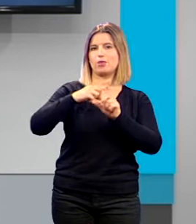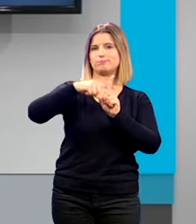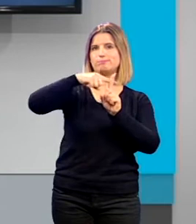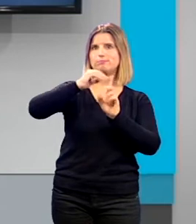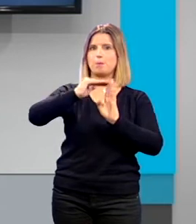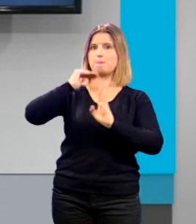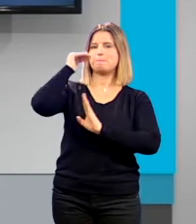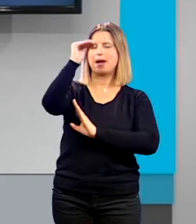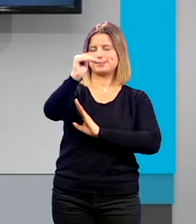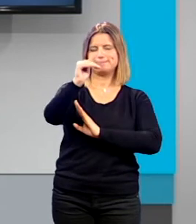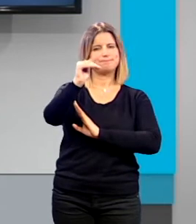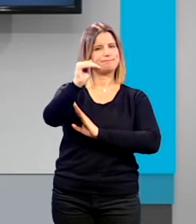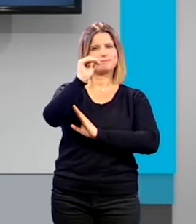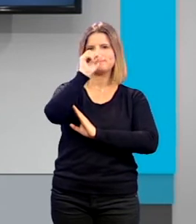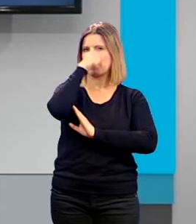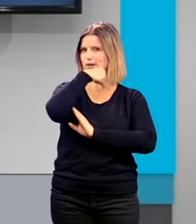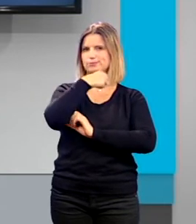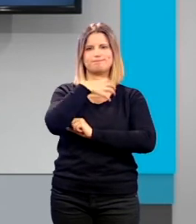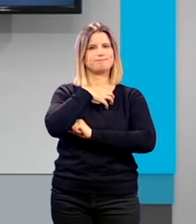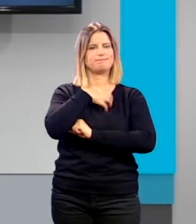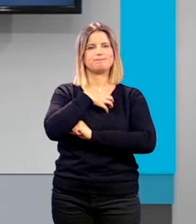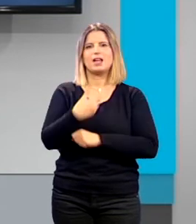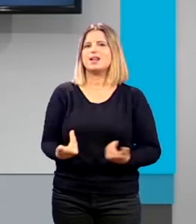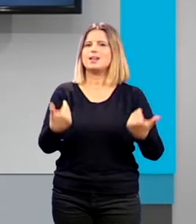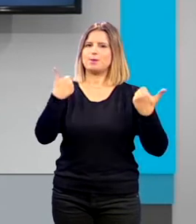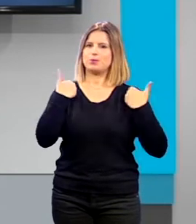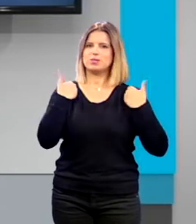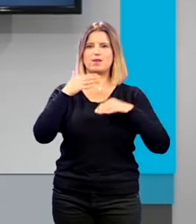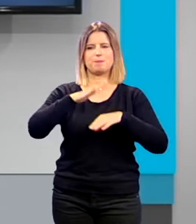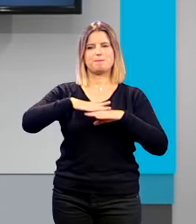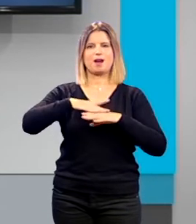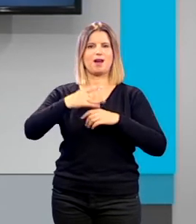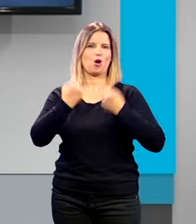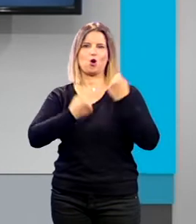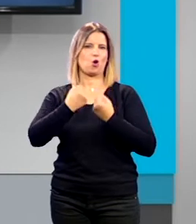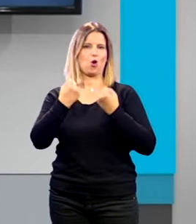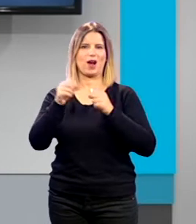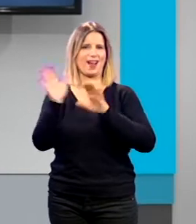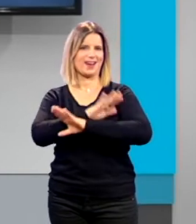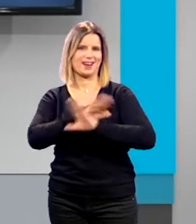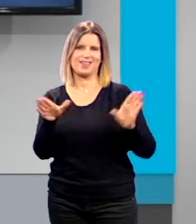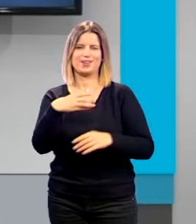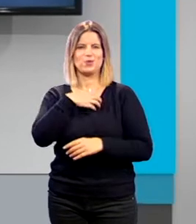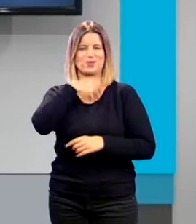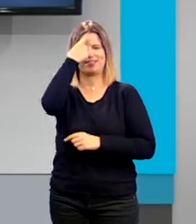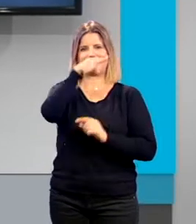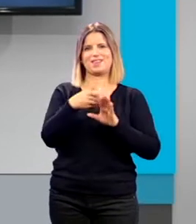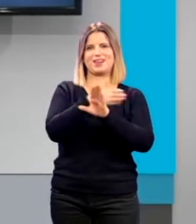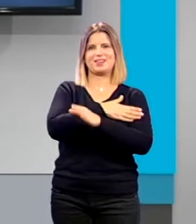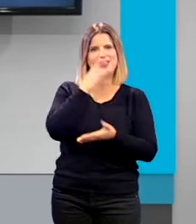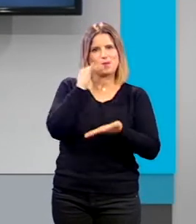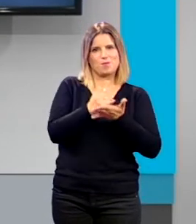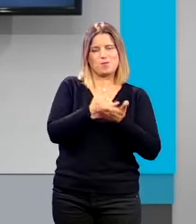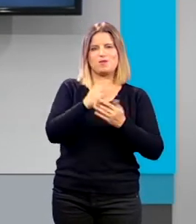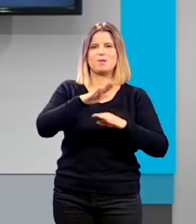pues es lo suficientemente responsable y cívico como para no coger el coche y por tanto